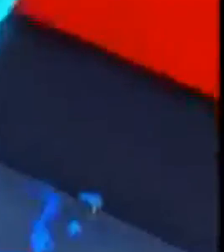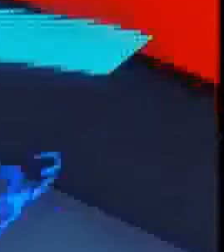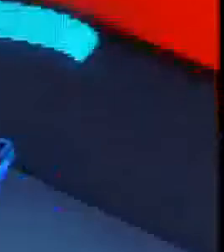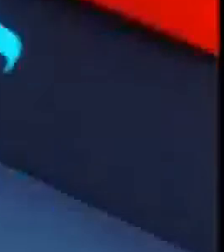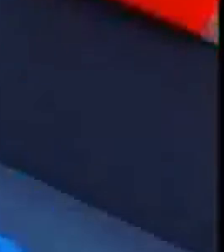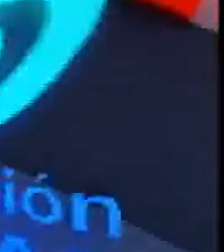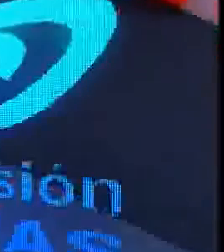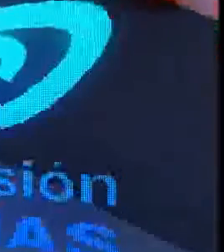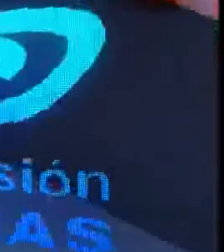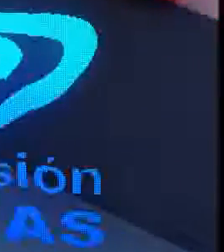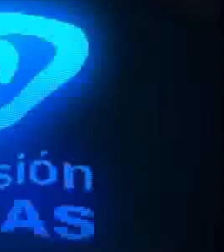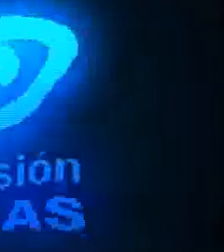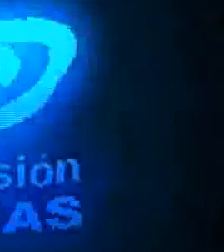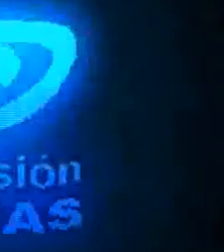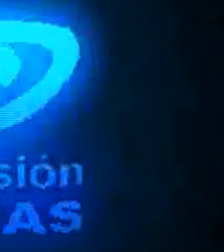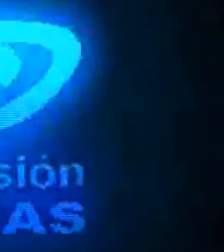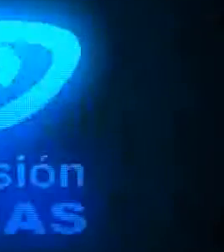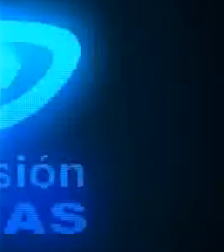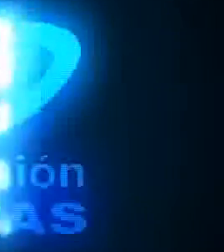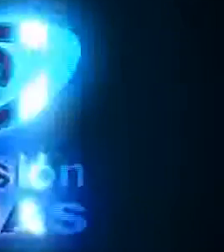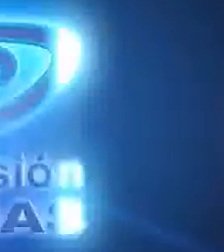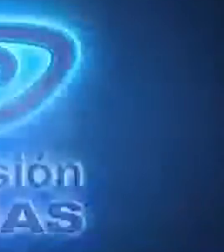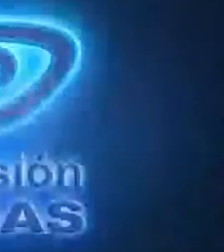La Comisión de del Senado